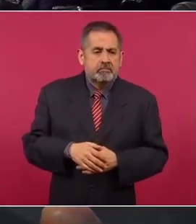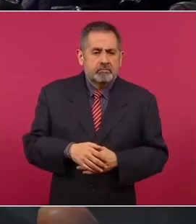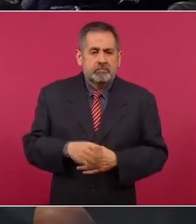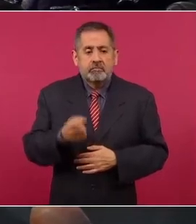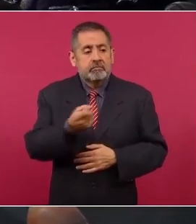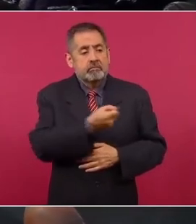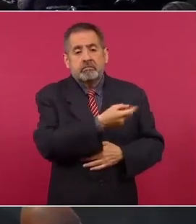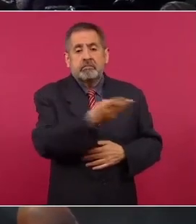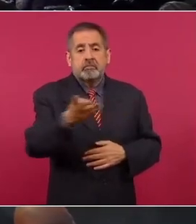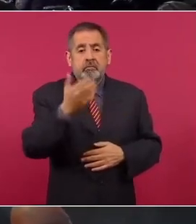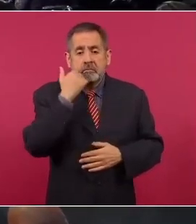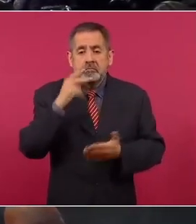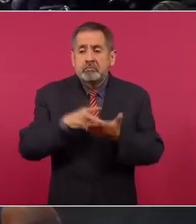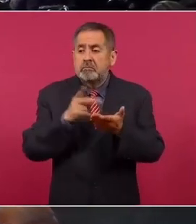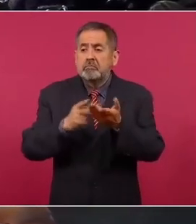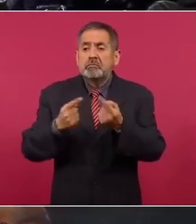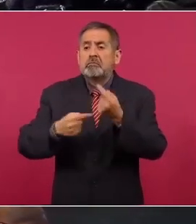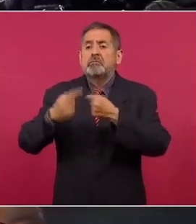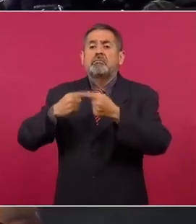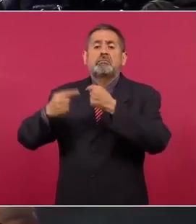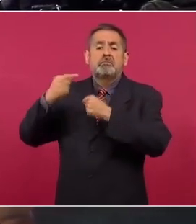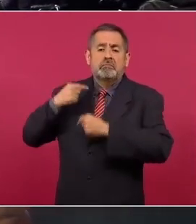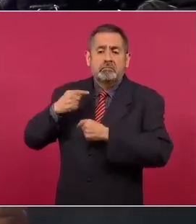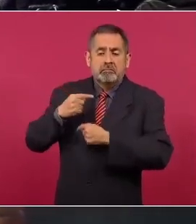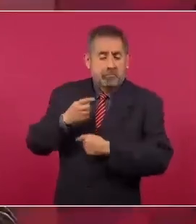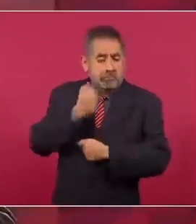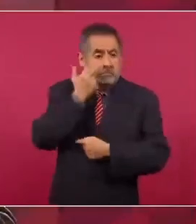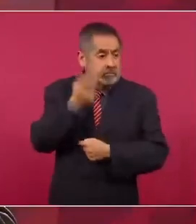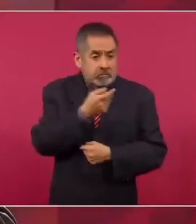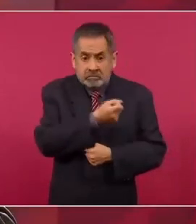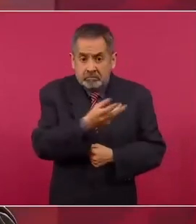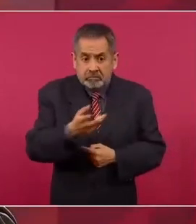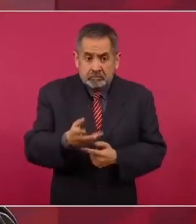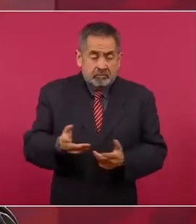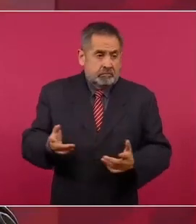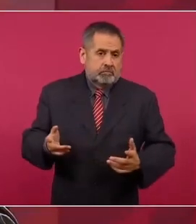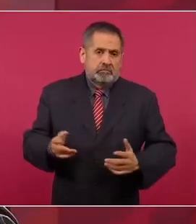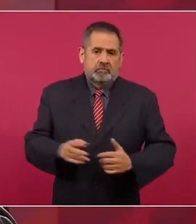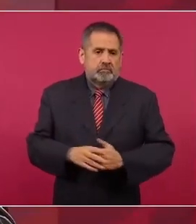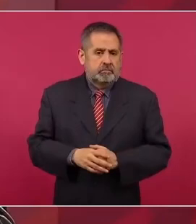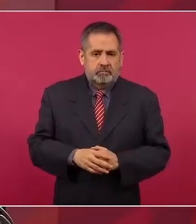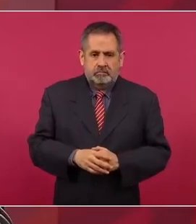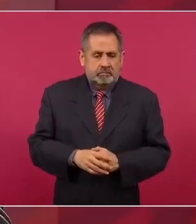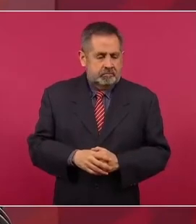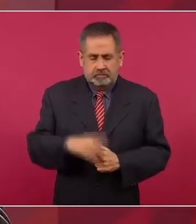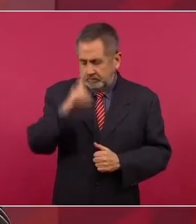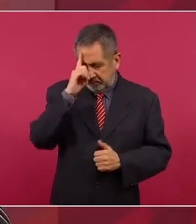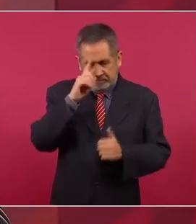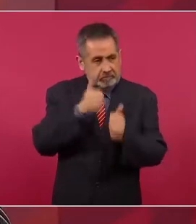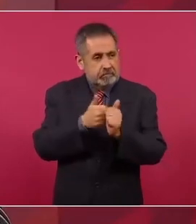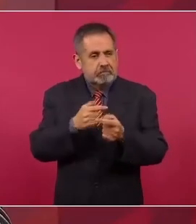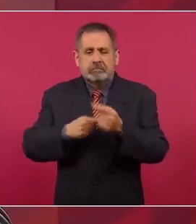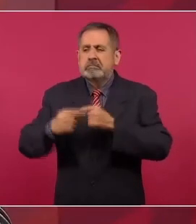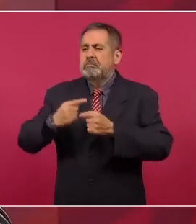retroceso, retrogradar,